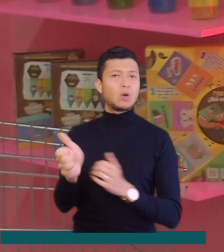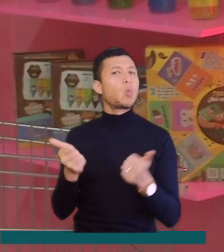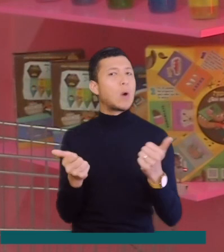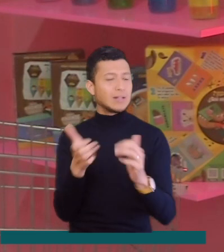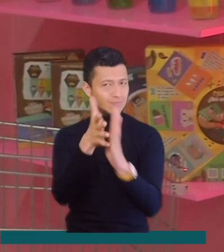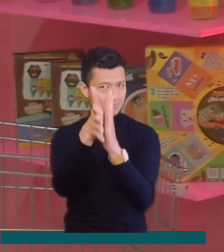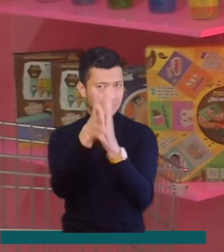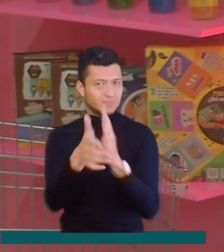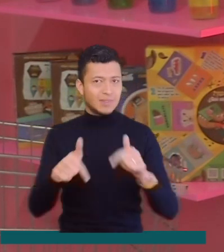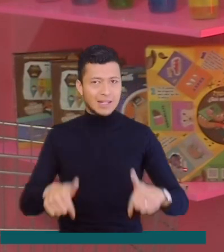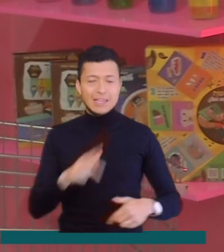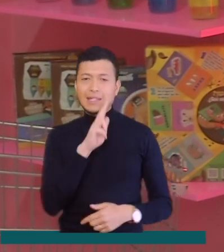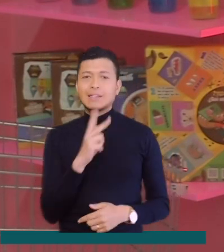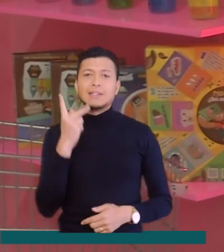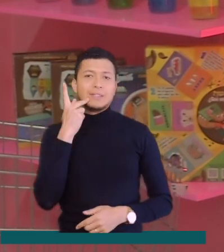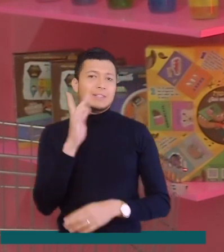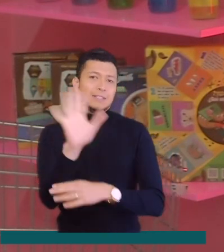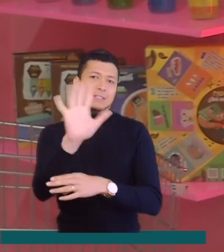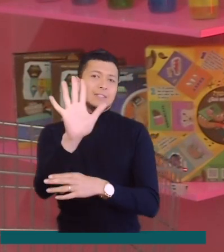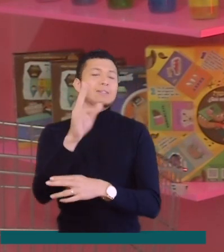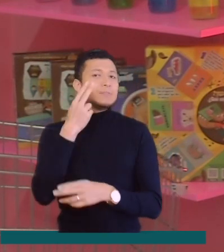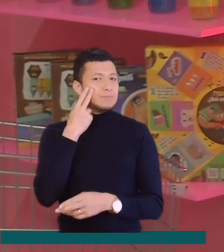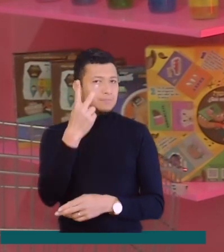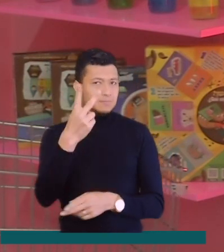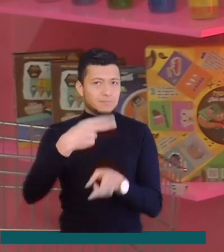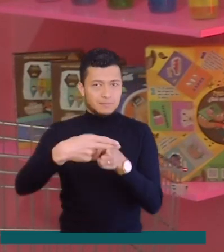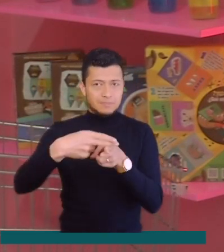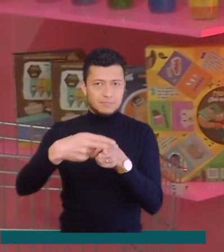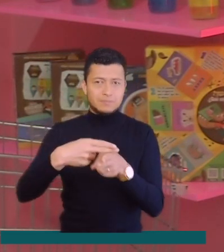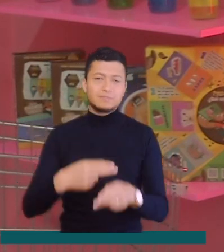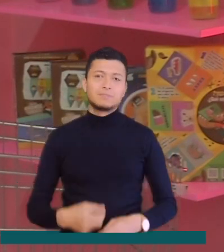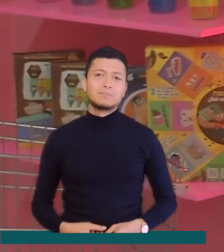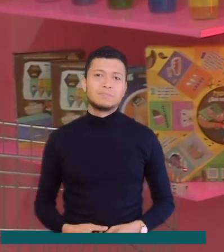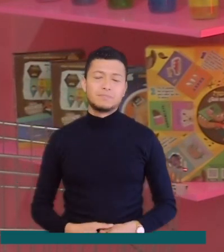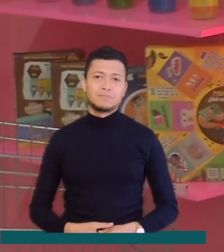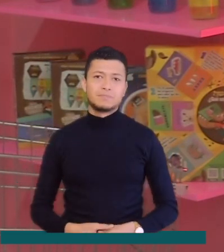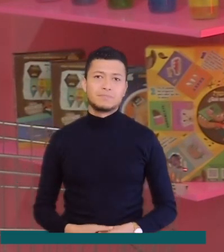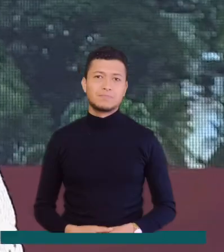no. Hasta aquí esta información. Se despide Karen Suárez y nos vemos a la próxima.